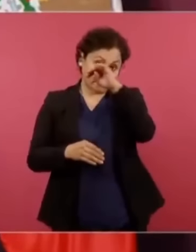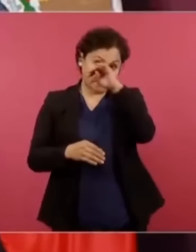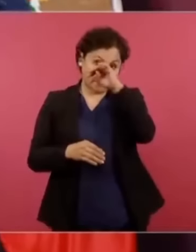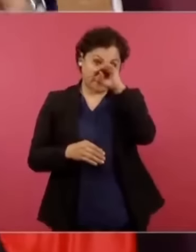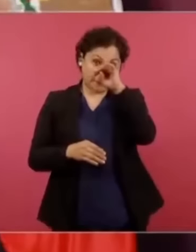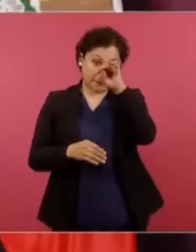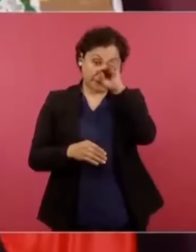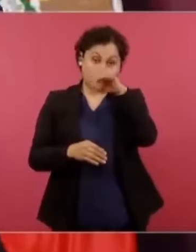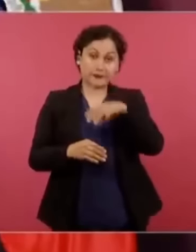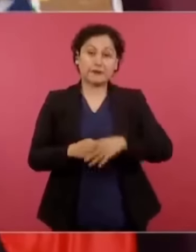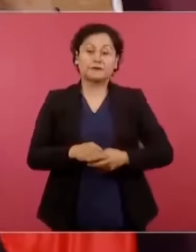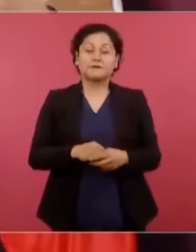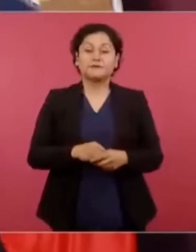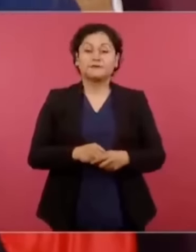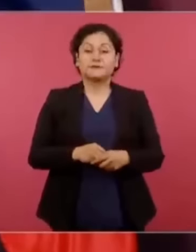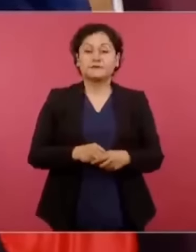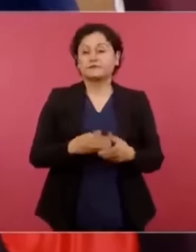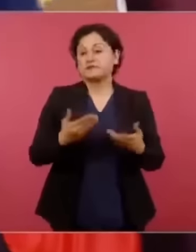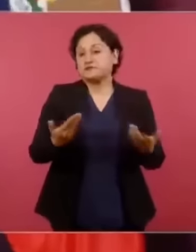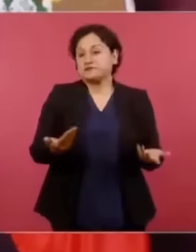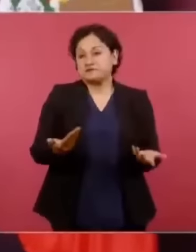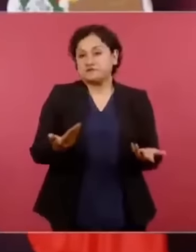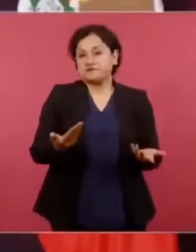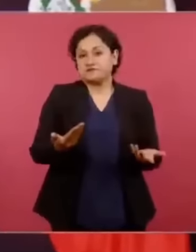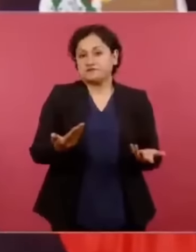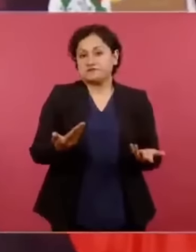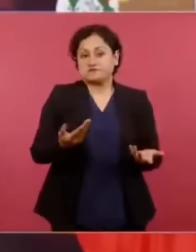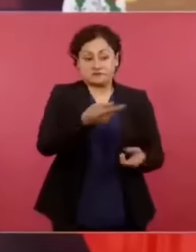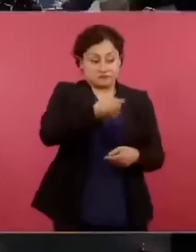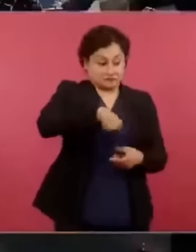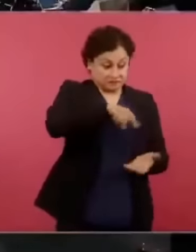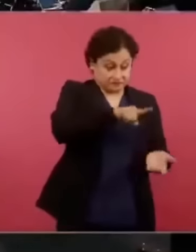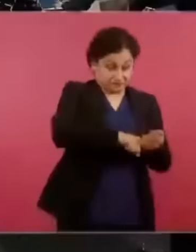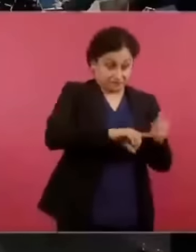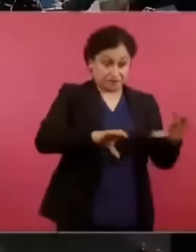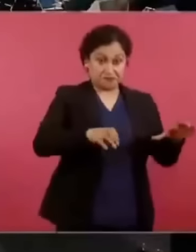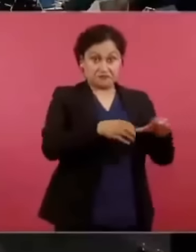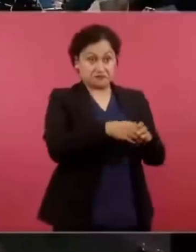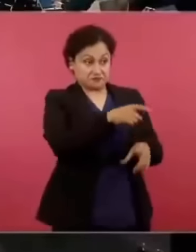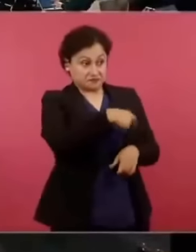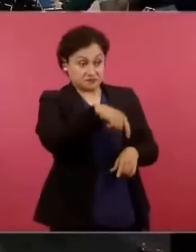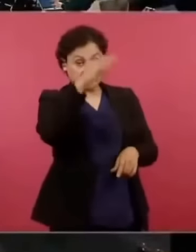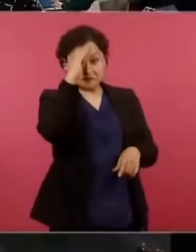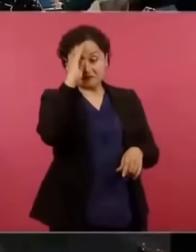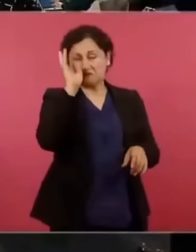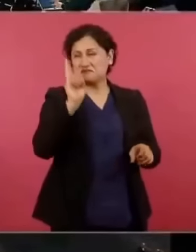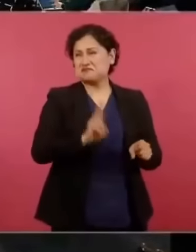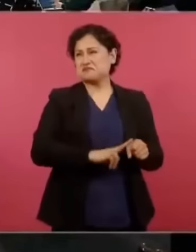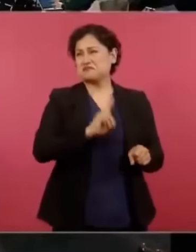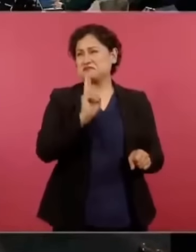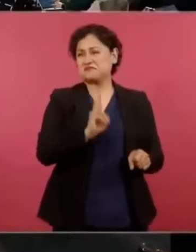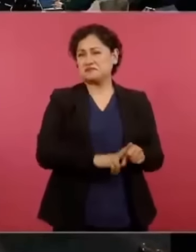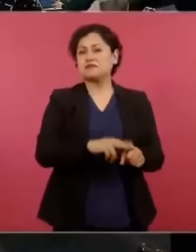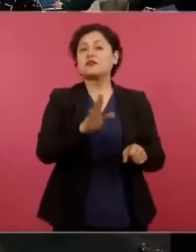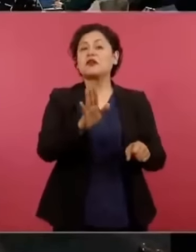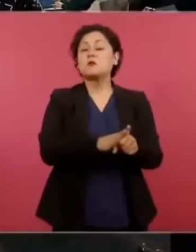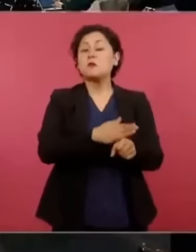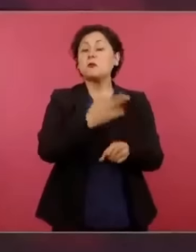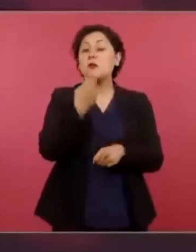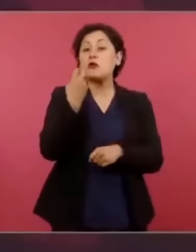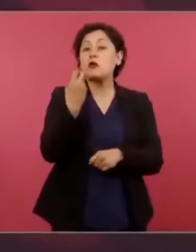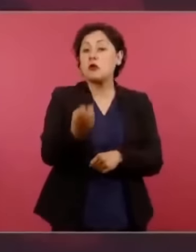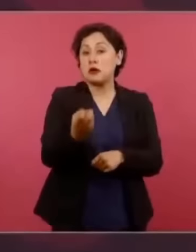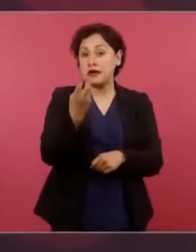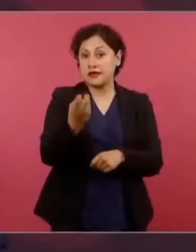se ve normal. Por eso la reacción, yo les dije a ustedes que cuando